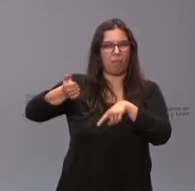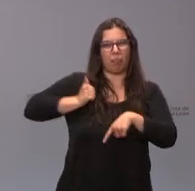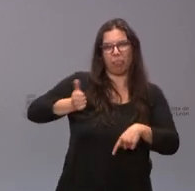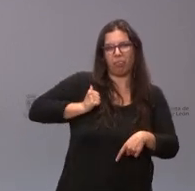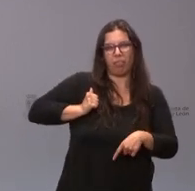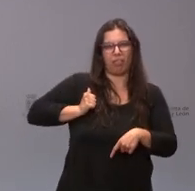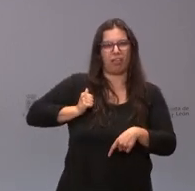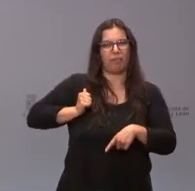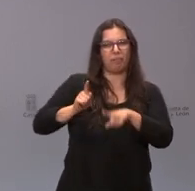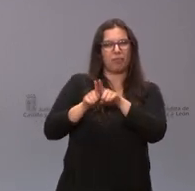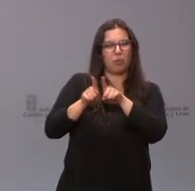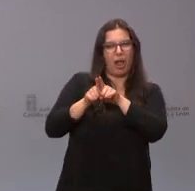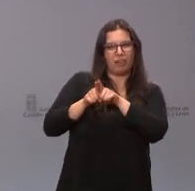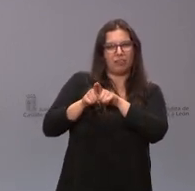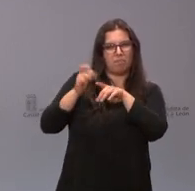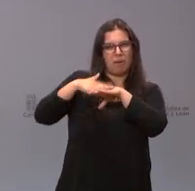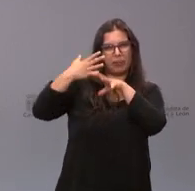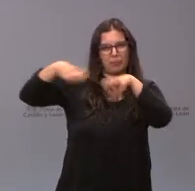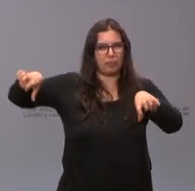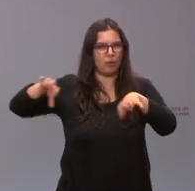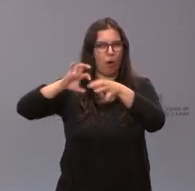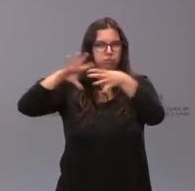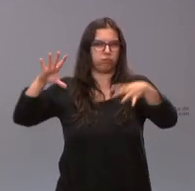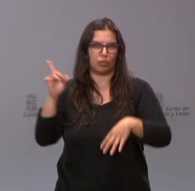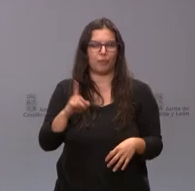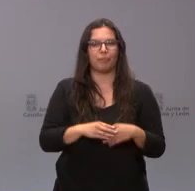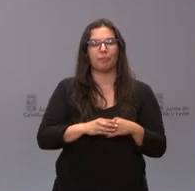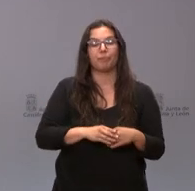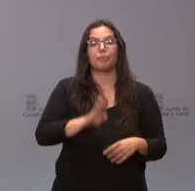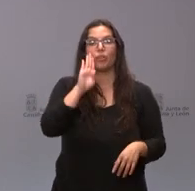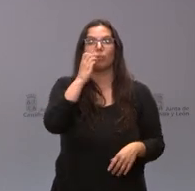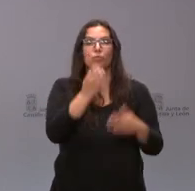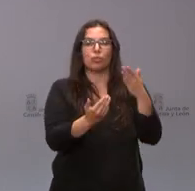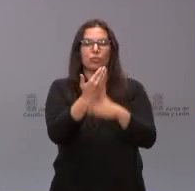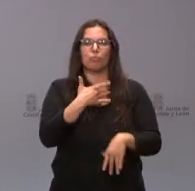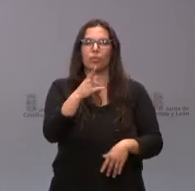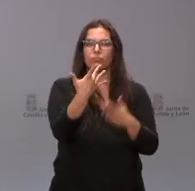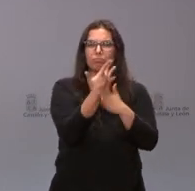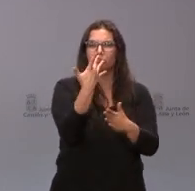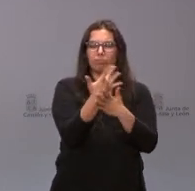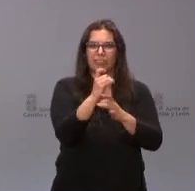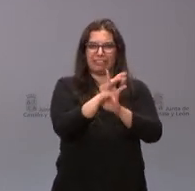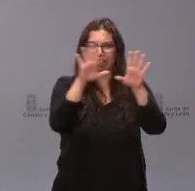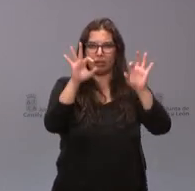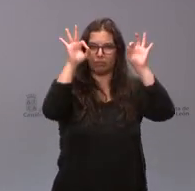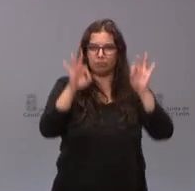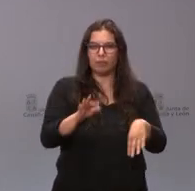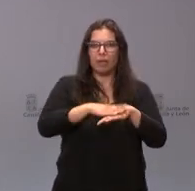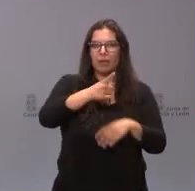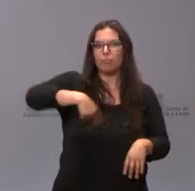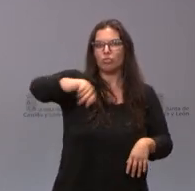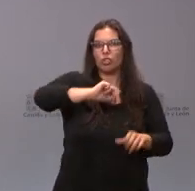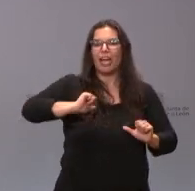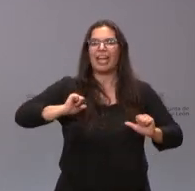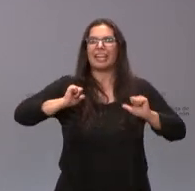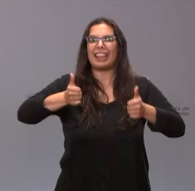como elemento de división o de desunión. Sí, buenos días. ¿Nos podría concretar en qué consiste para ustedes el iniciar la